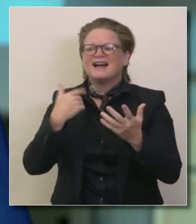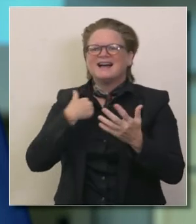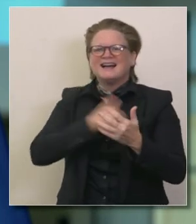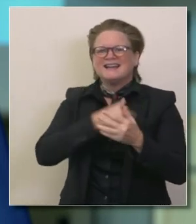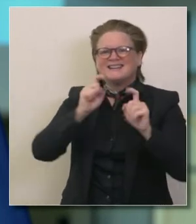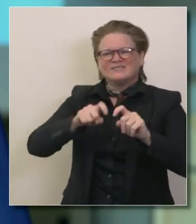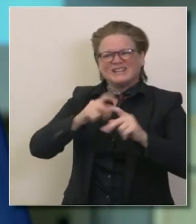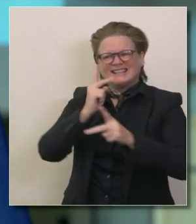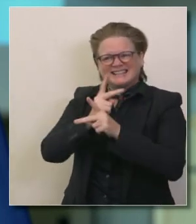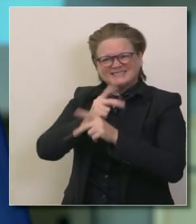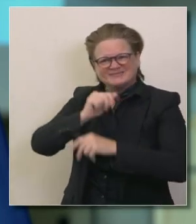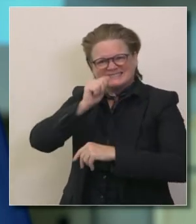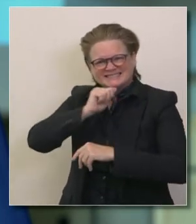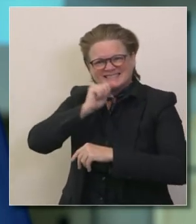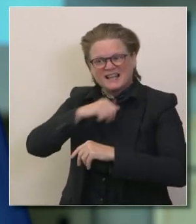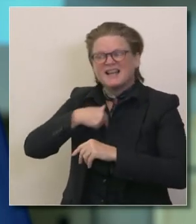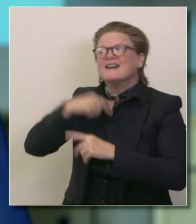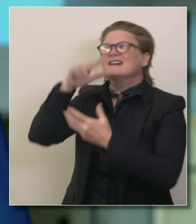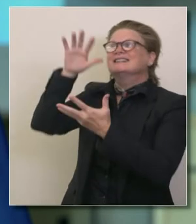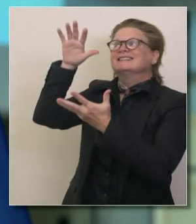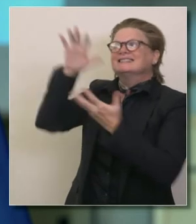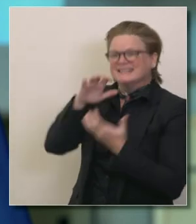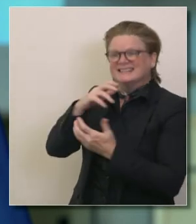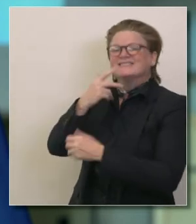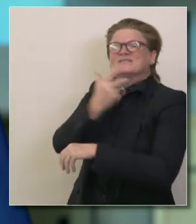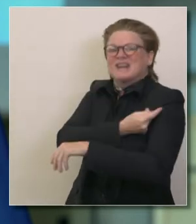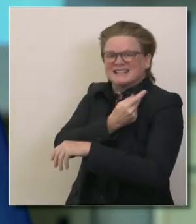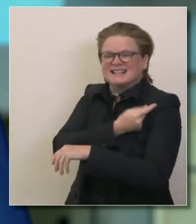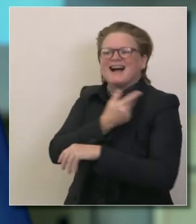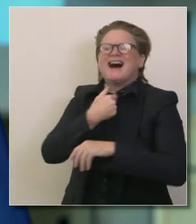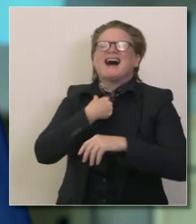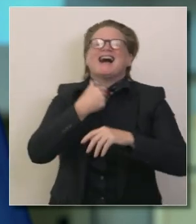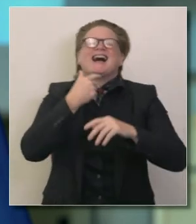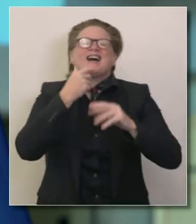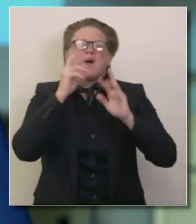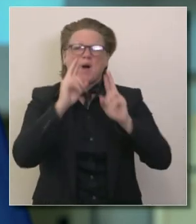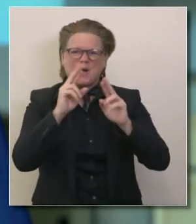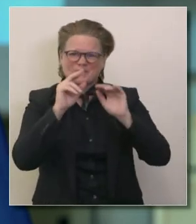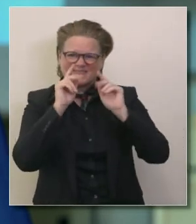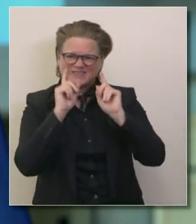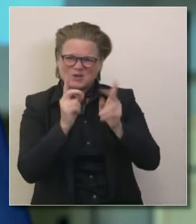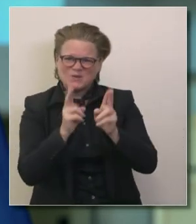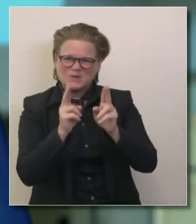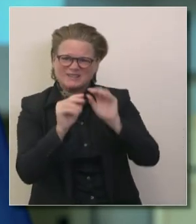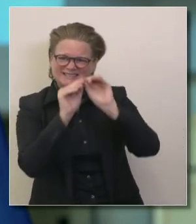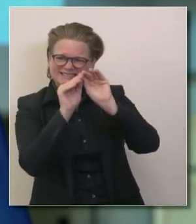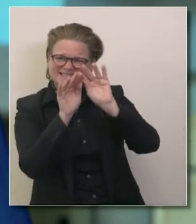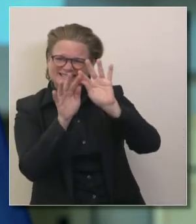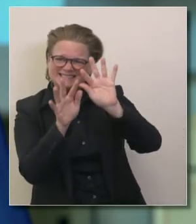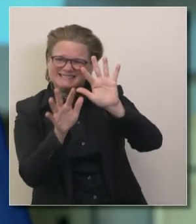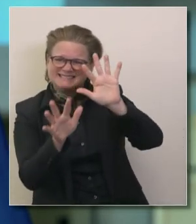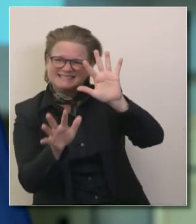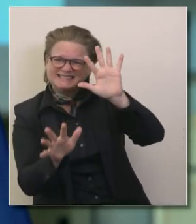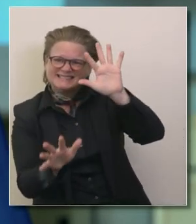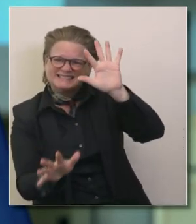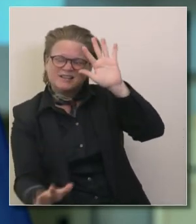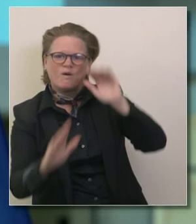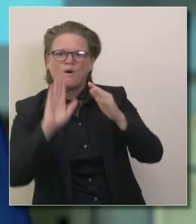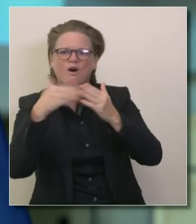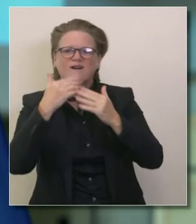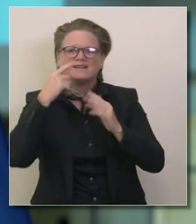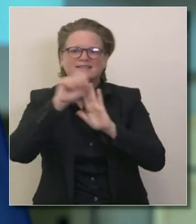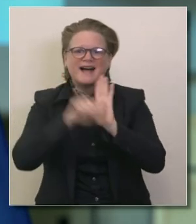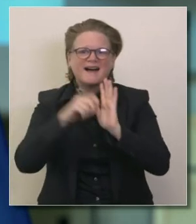sobreponernos a esta tercera oleada así que trabajamos juntos esta métrica de unidades a cuidados intensivos es